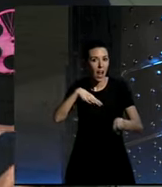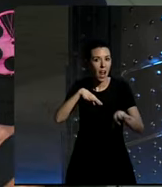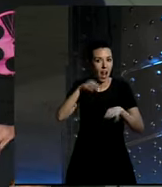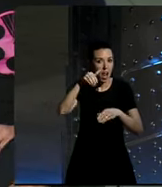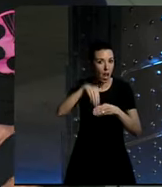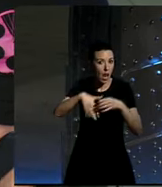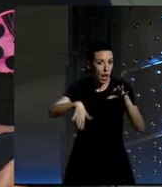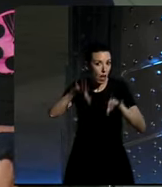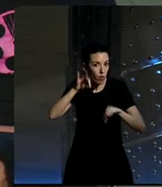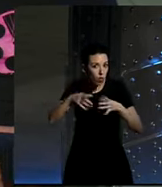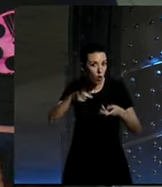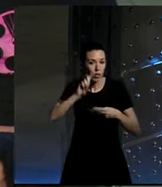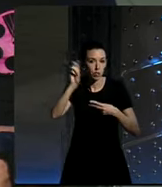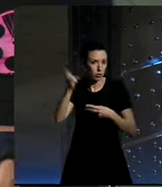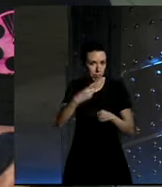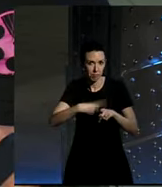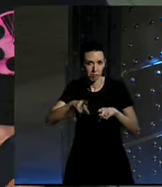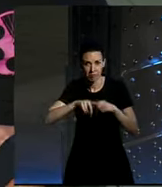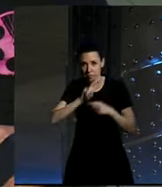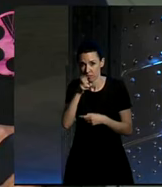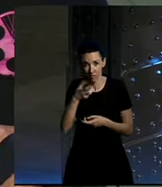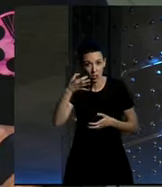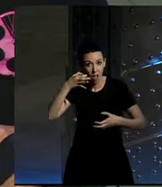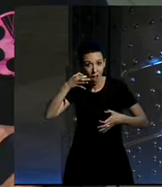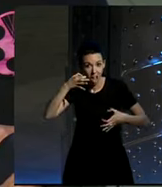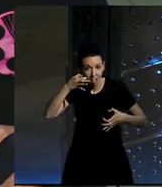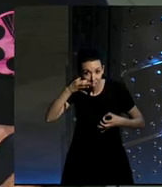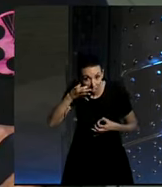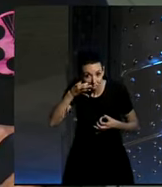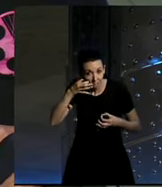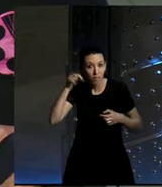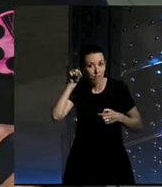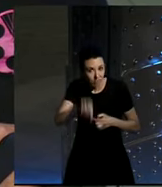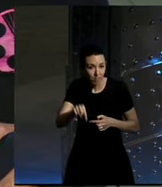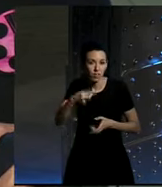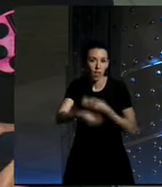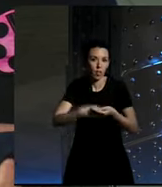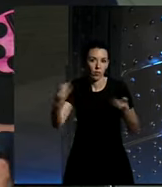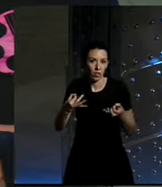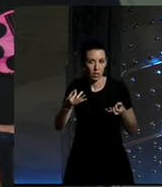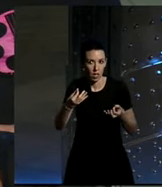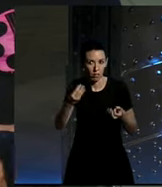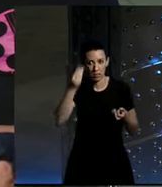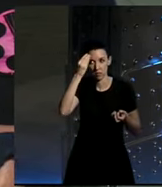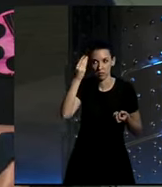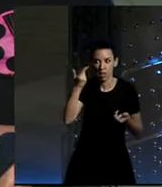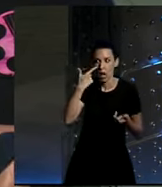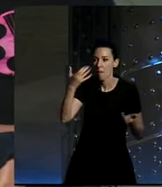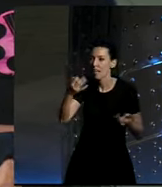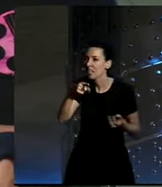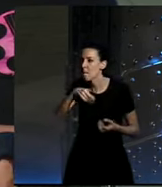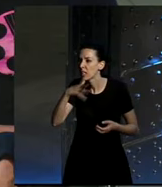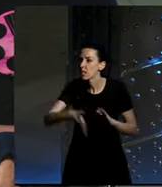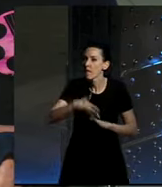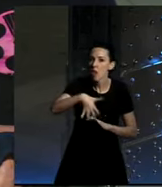es que hay que tener en cuenta tantas cosas que va a ser más in situ donde veamos qué es lo que vamos a hacer no preguntando sobre todo oye qué pasa aquí por